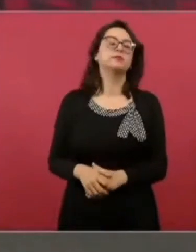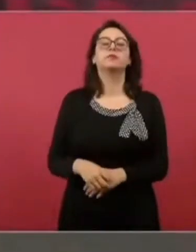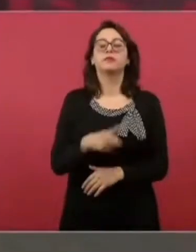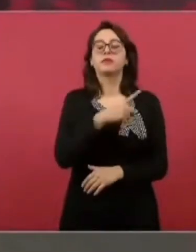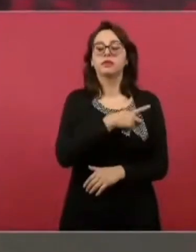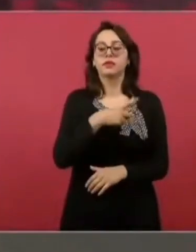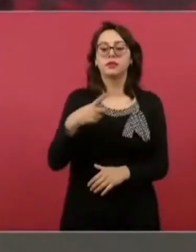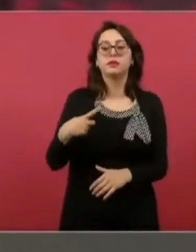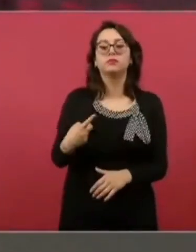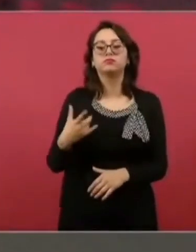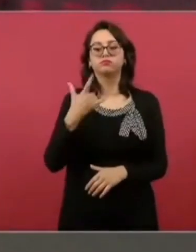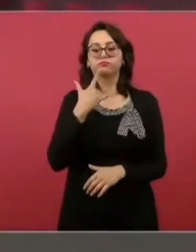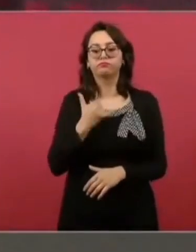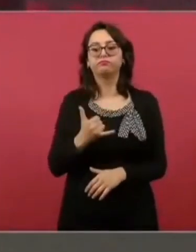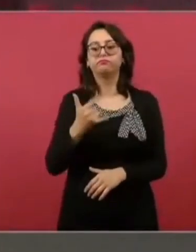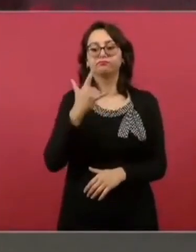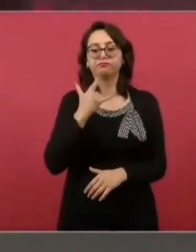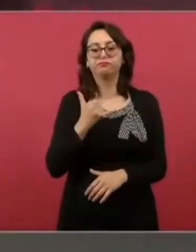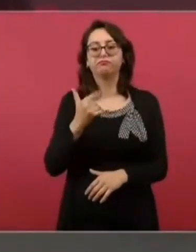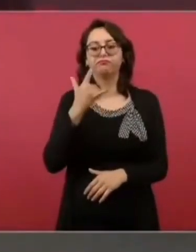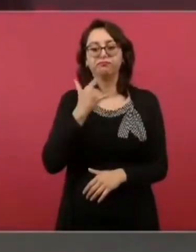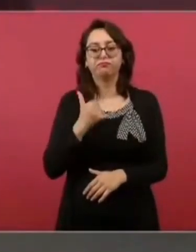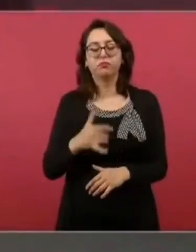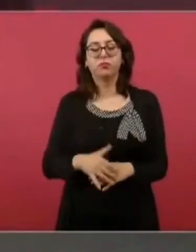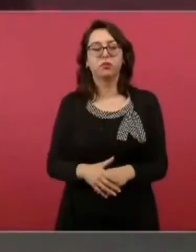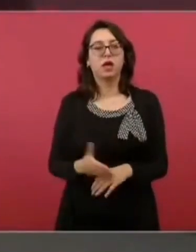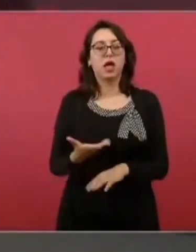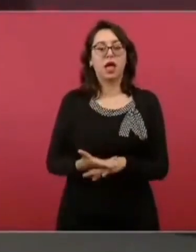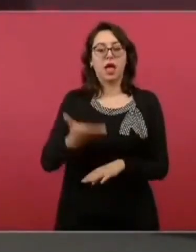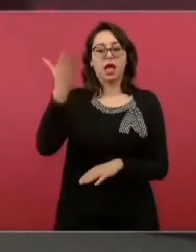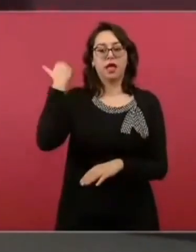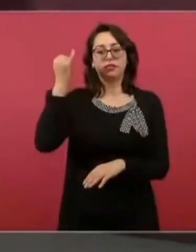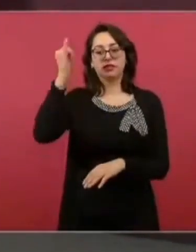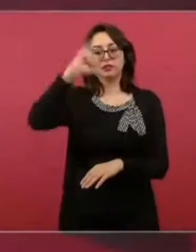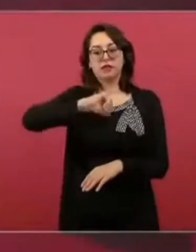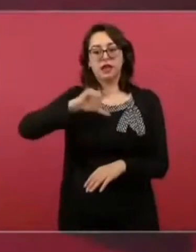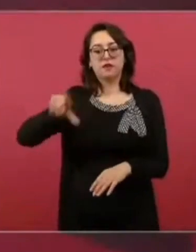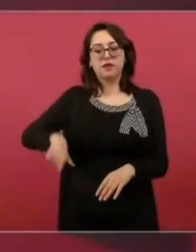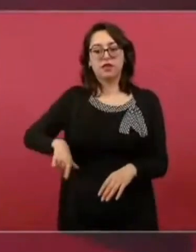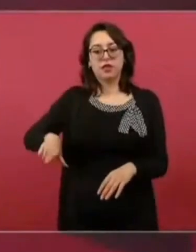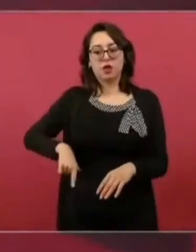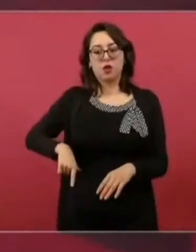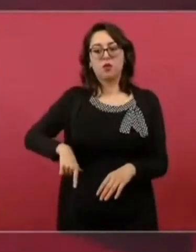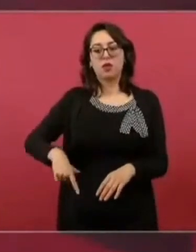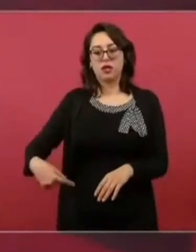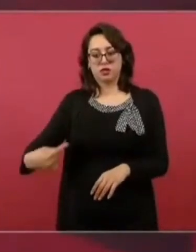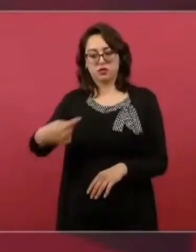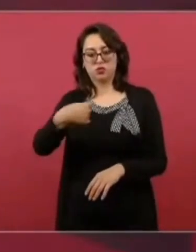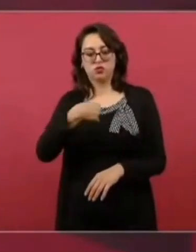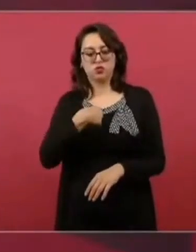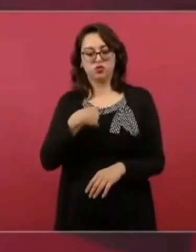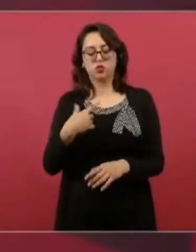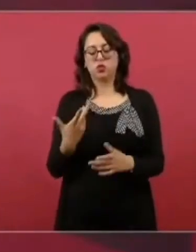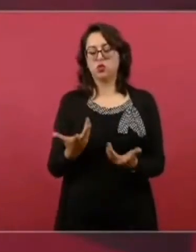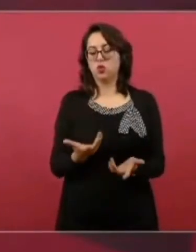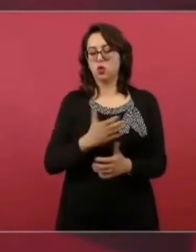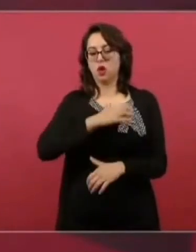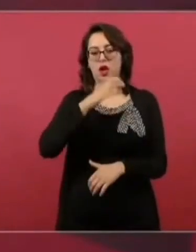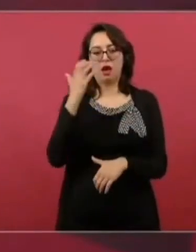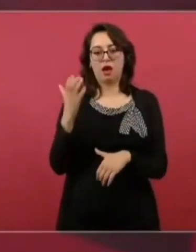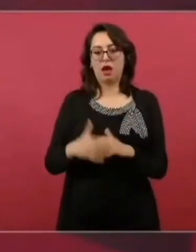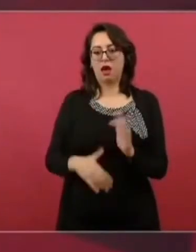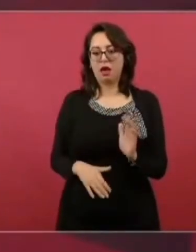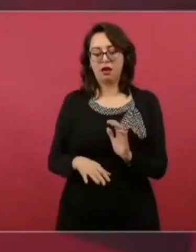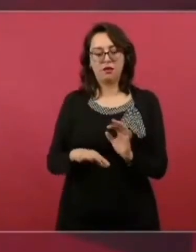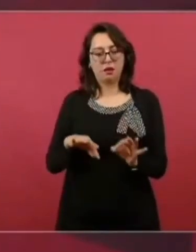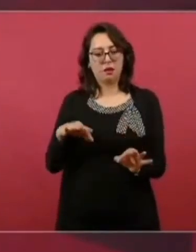que estar pendiente. Yo cuando terminé, y lo pueden constatar en mi último informe, porque también informaba yo